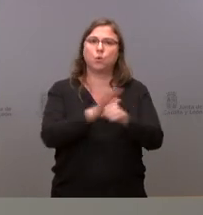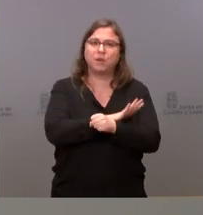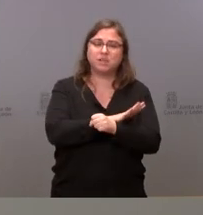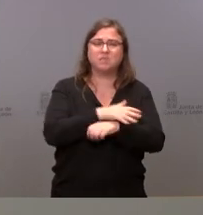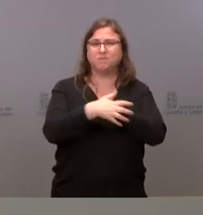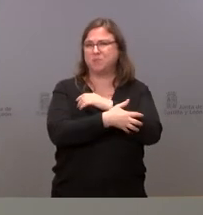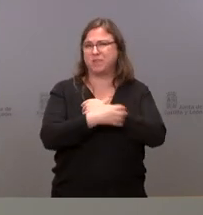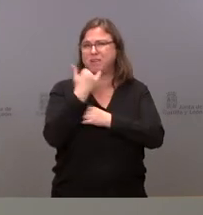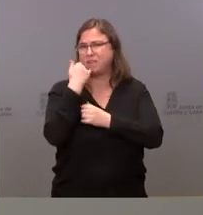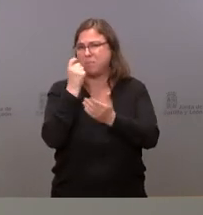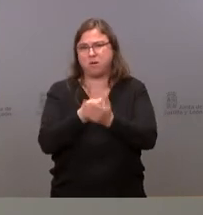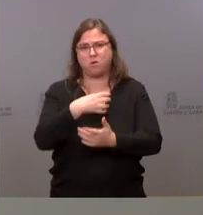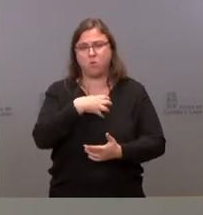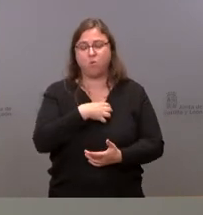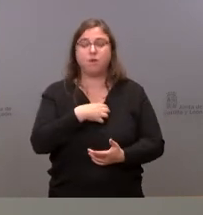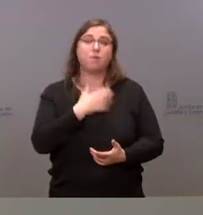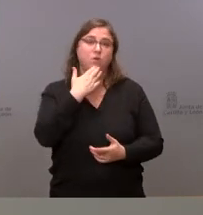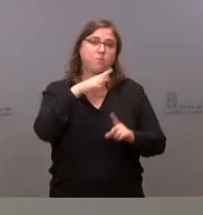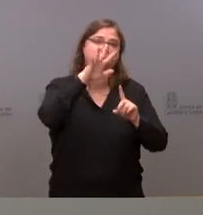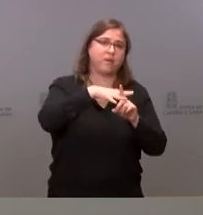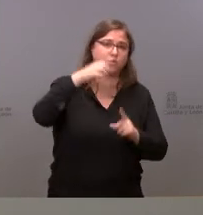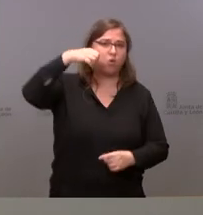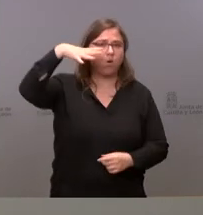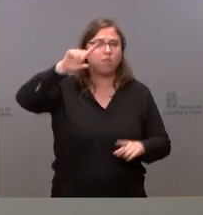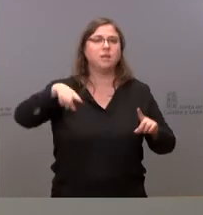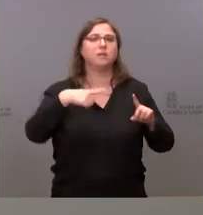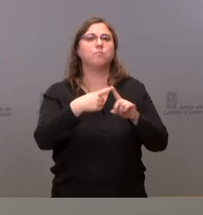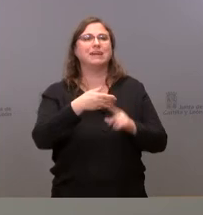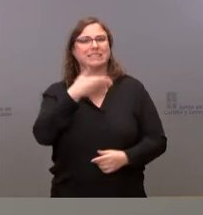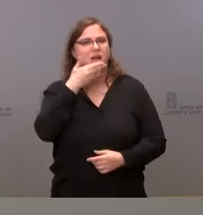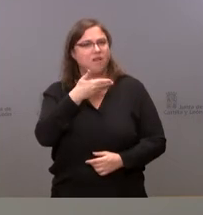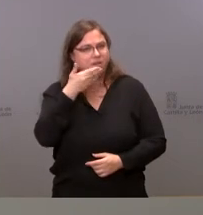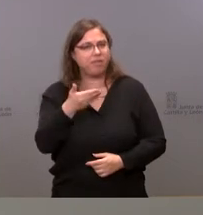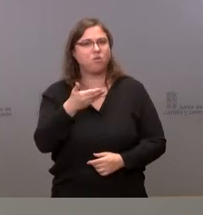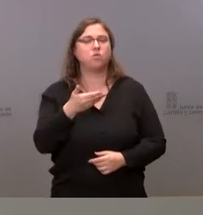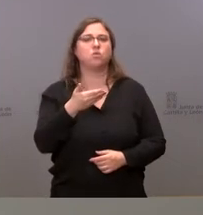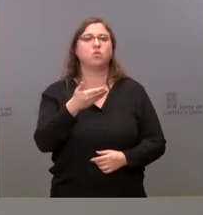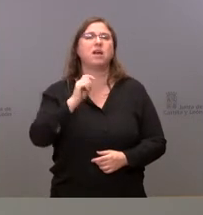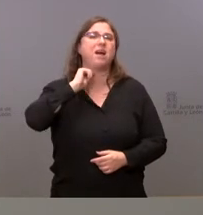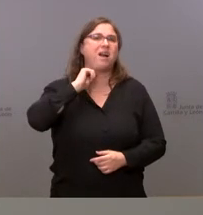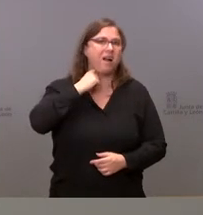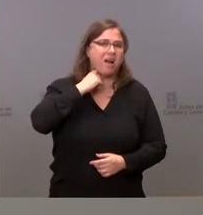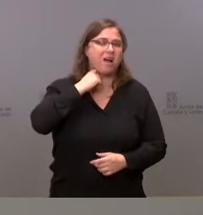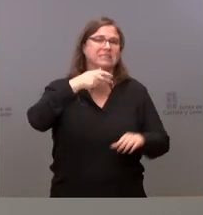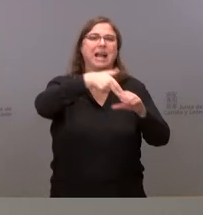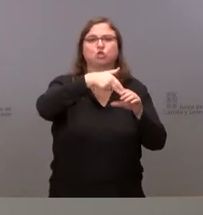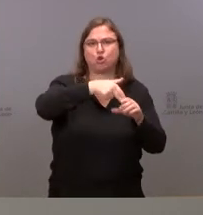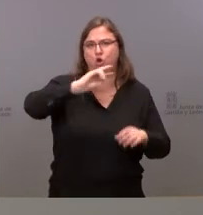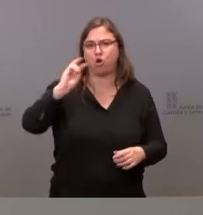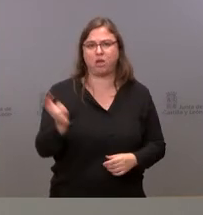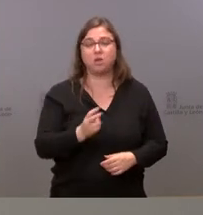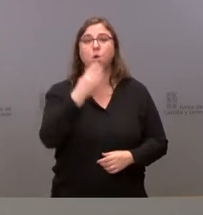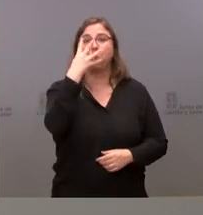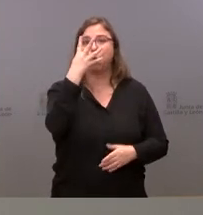falta del recibo de la luz sino también de recibo de calefacción de recibo de gasoil y demás 4